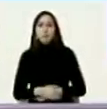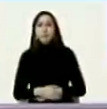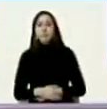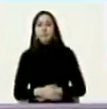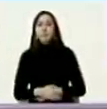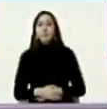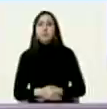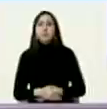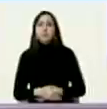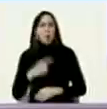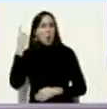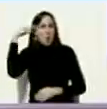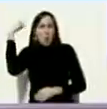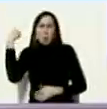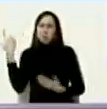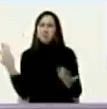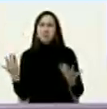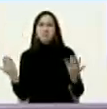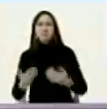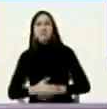una cosa de locos